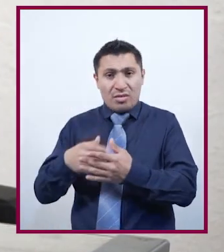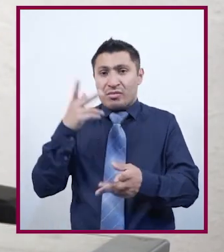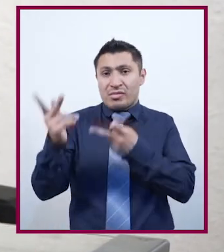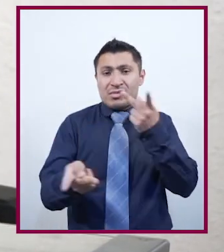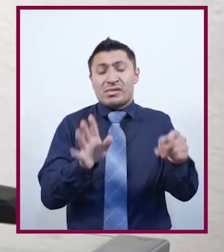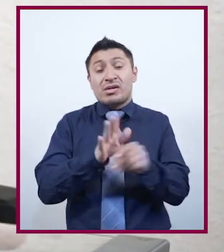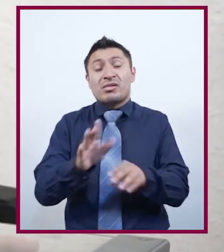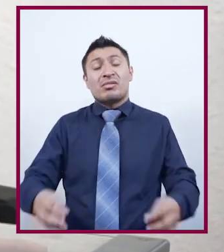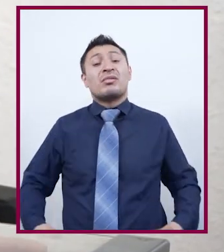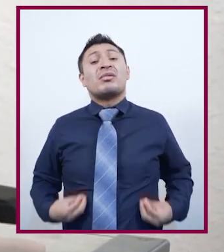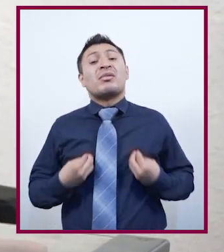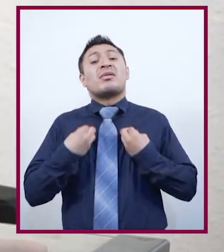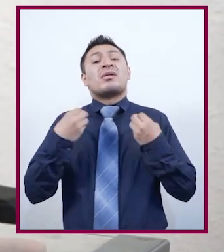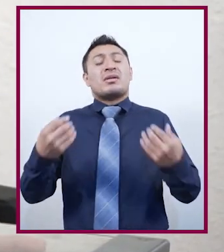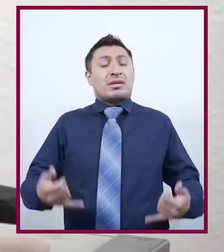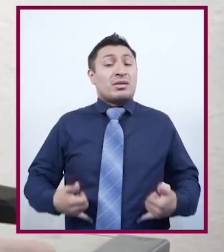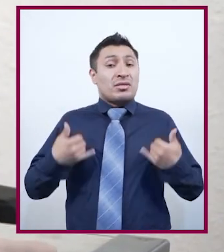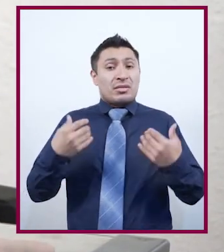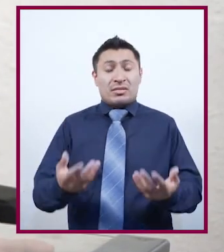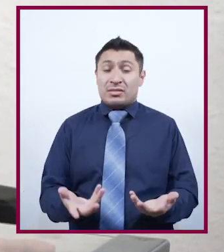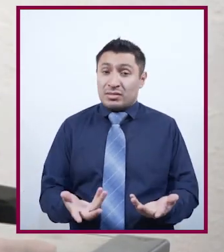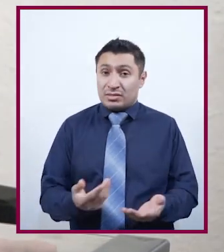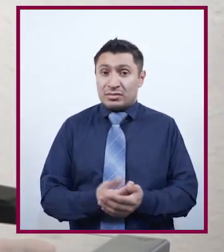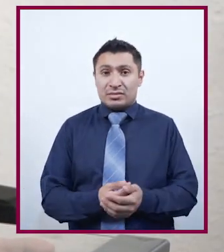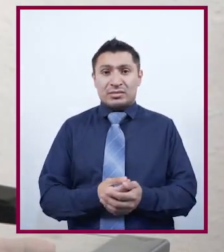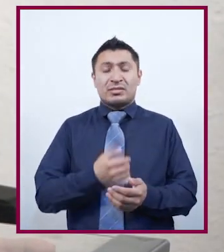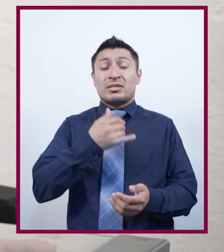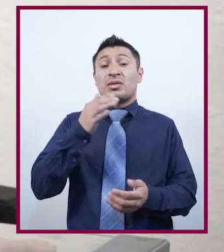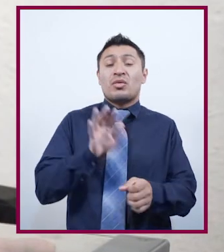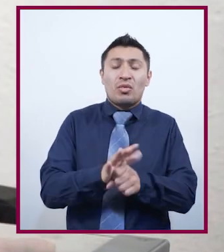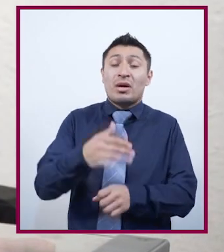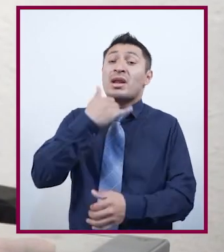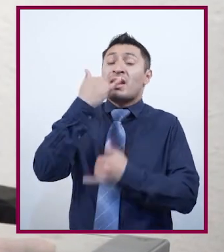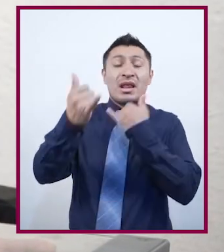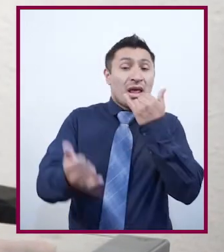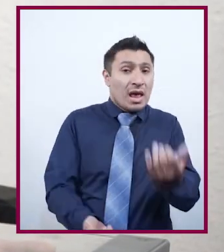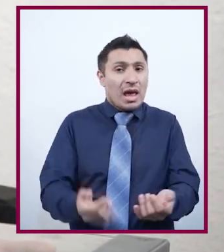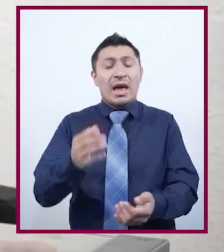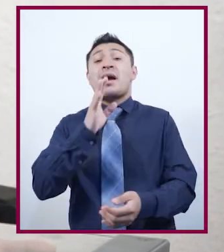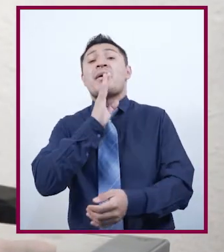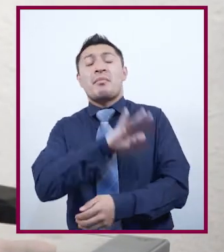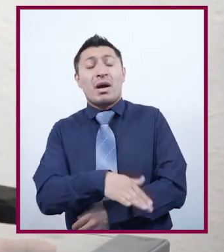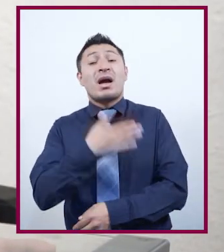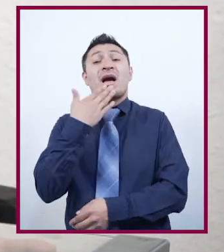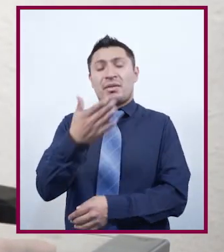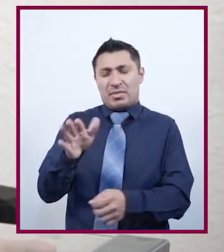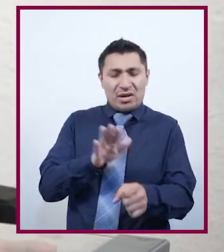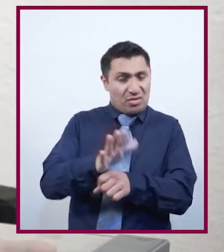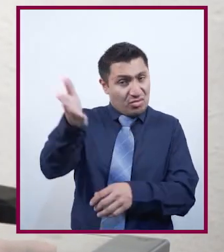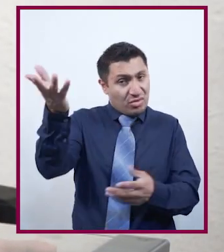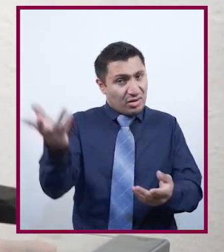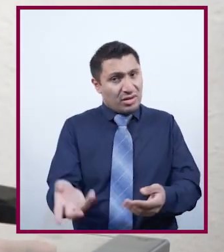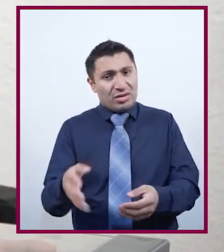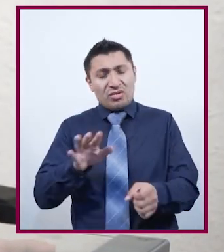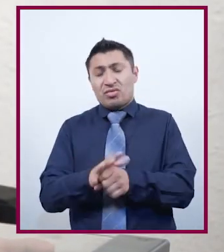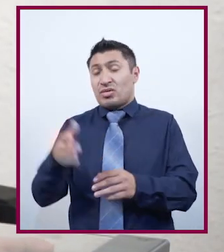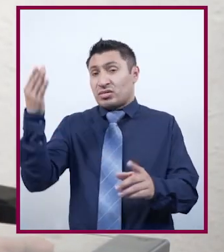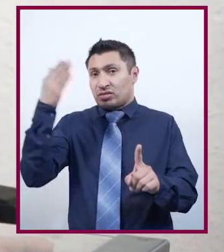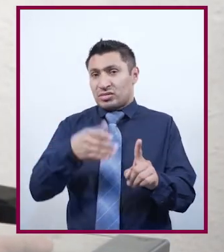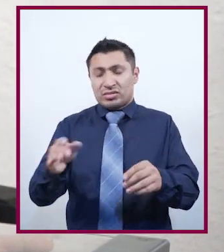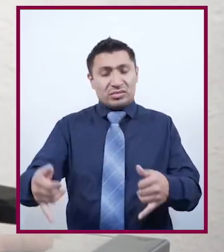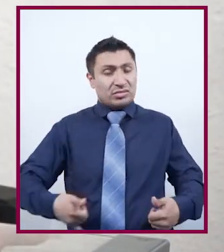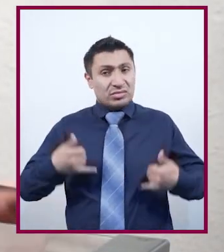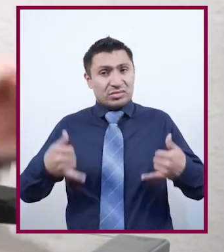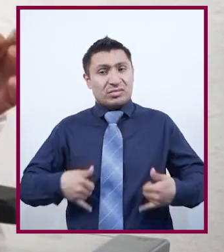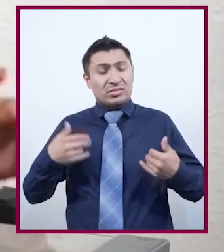vivieron su juventud, cuáles fueron sus luchas, sus logros, sus demandas, sus errores, sus aciertos. ¿Cuáles son las luchas y demandas de